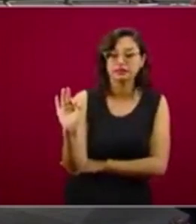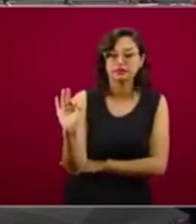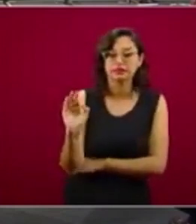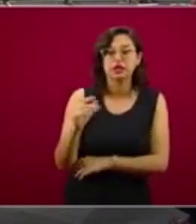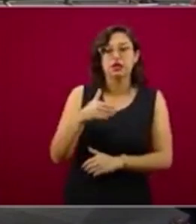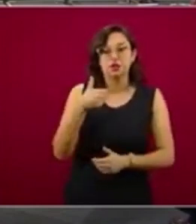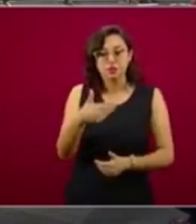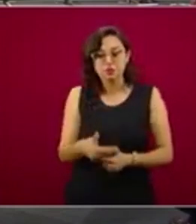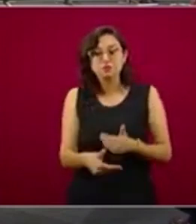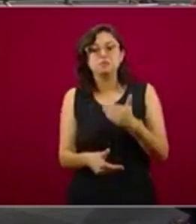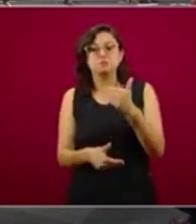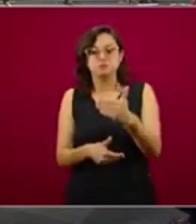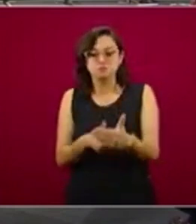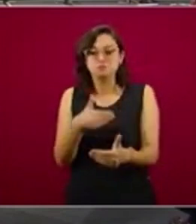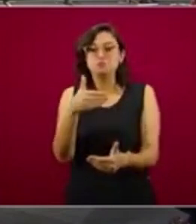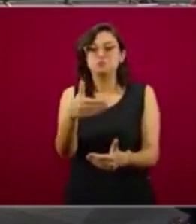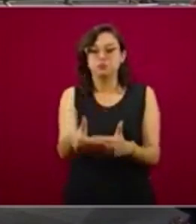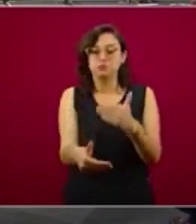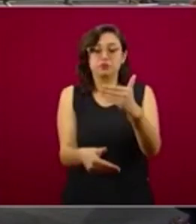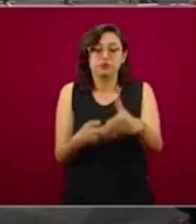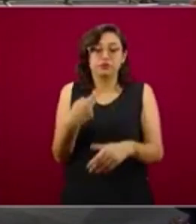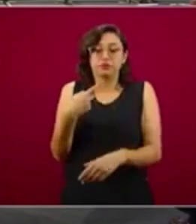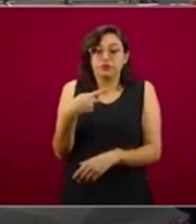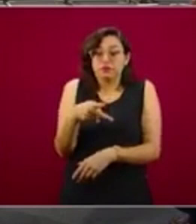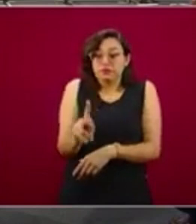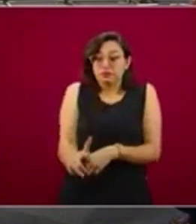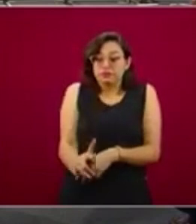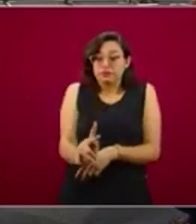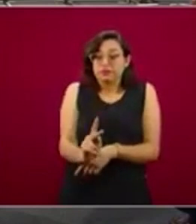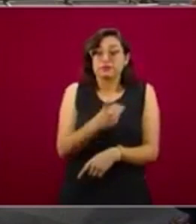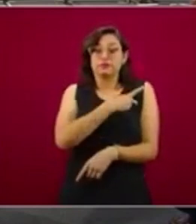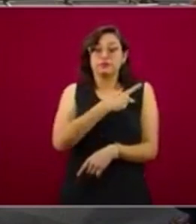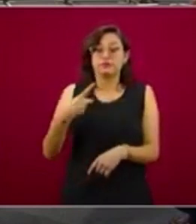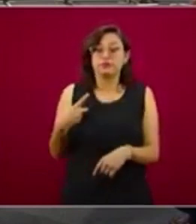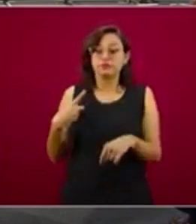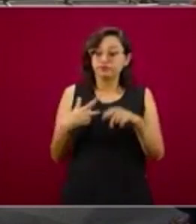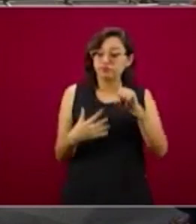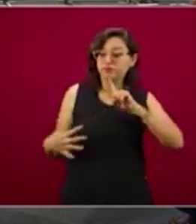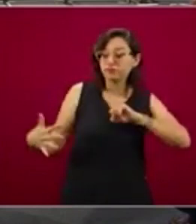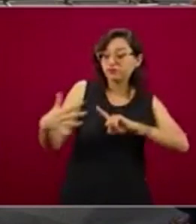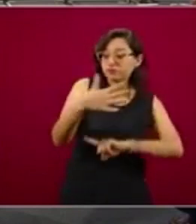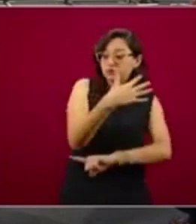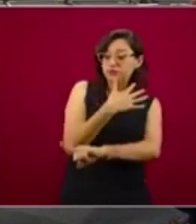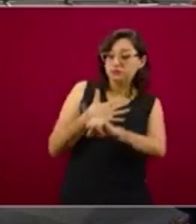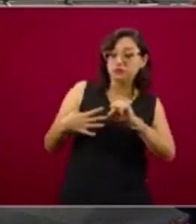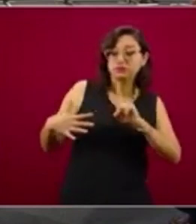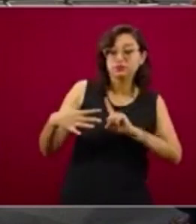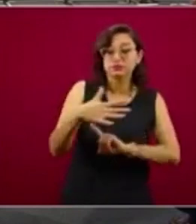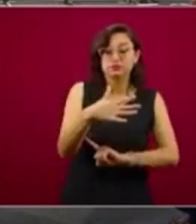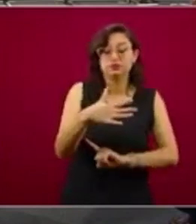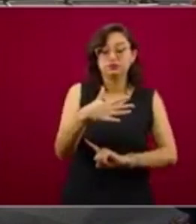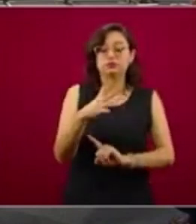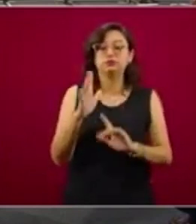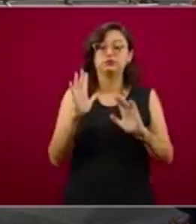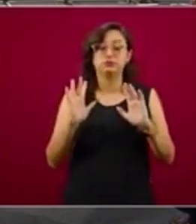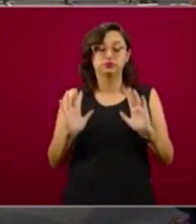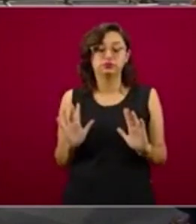allá, pero la condición, citando a un